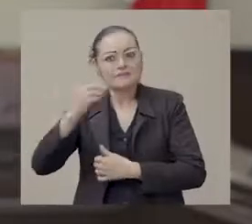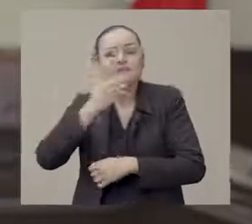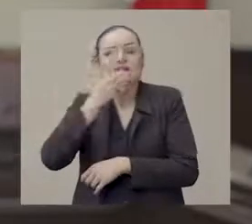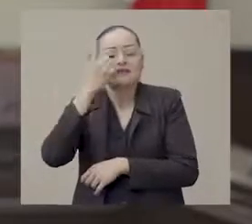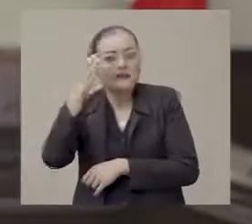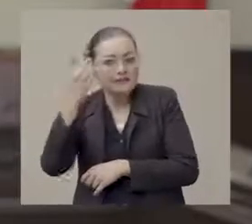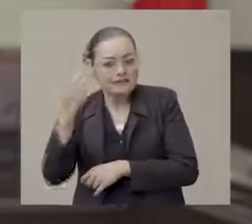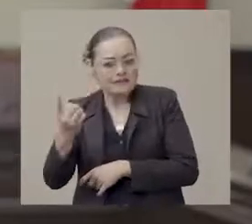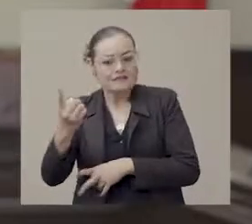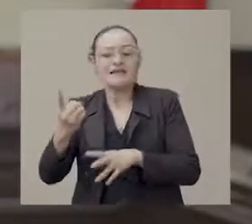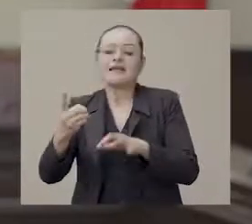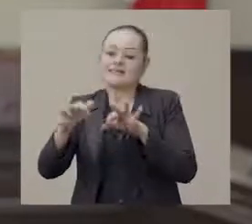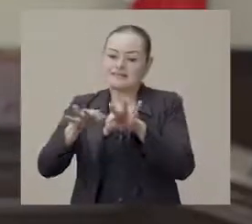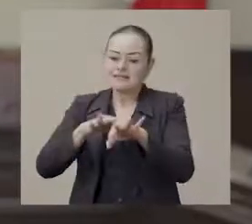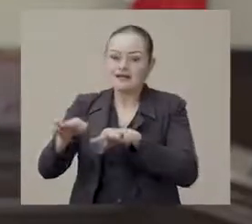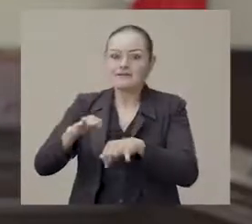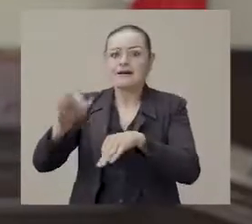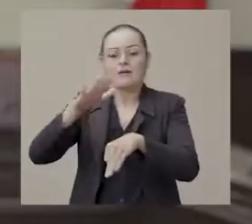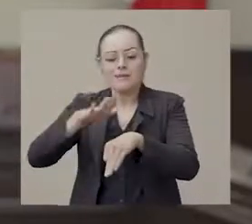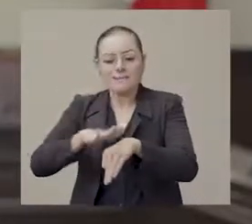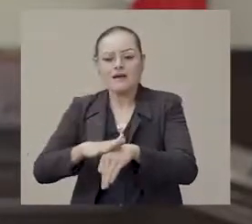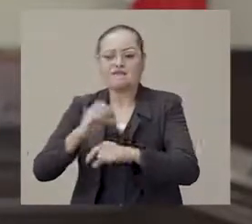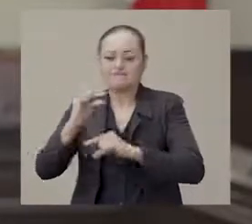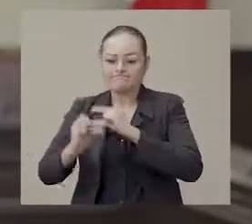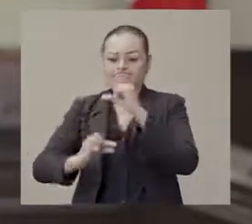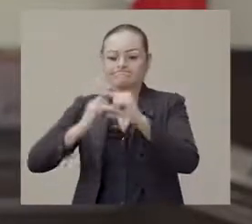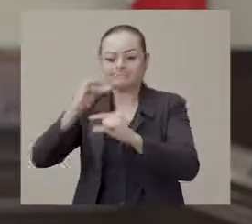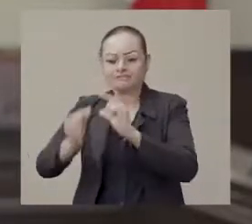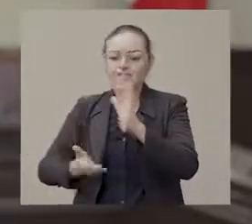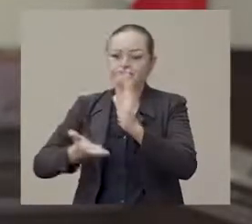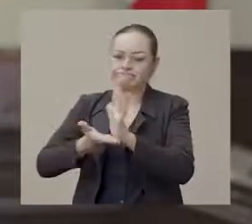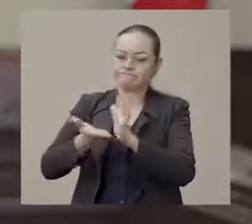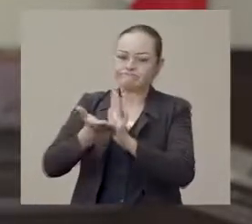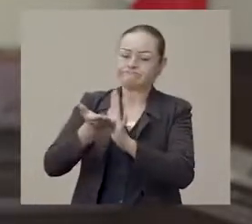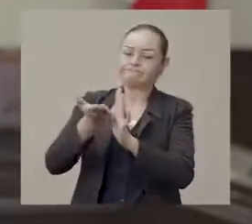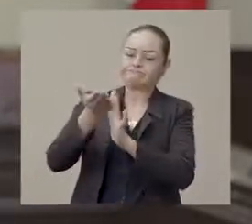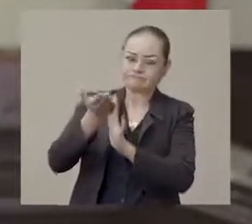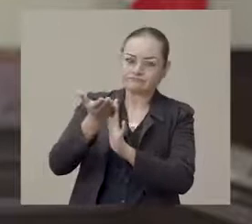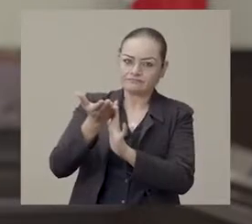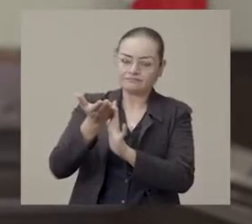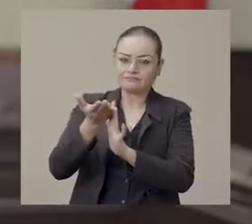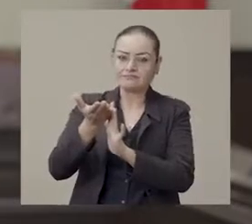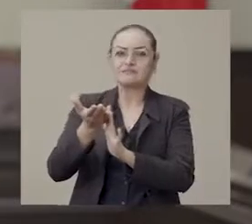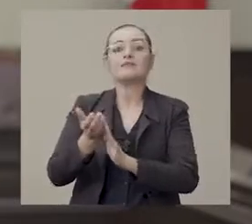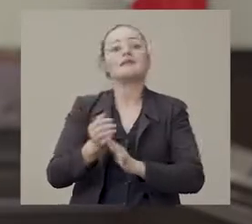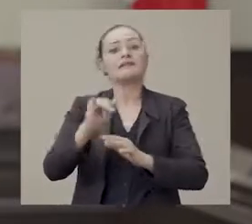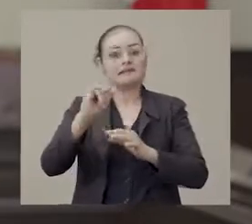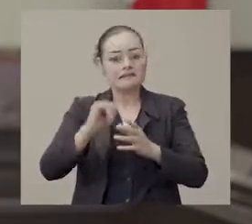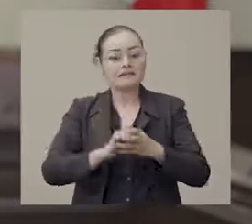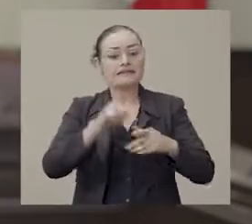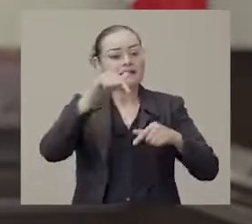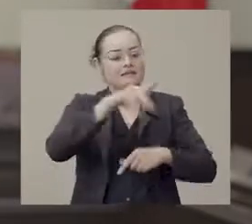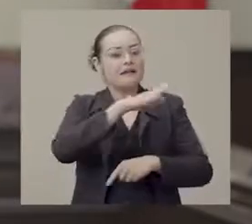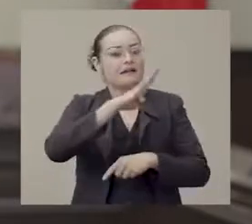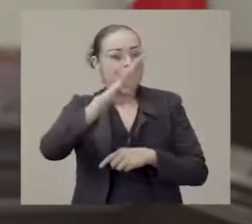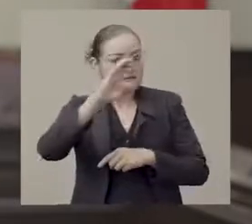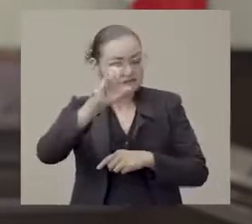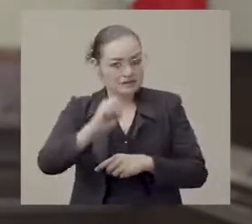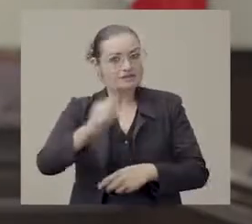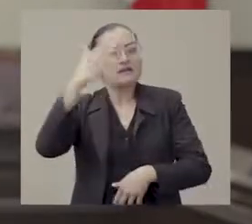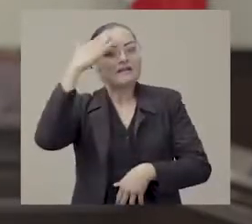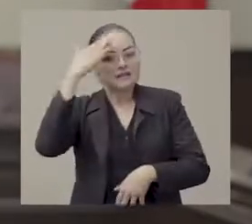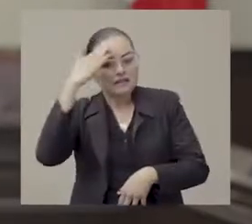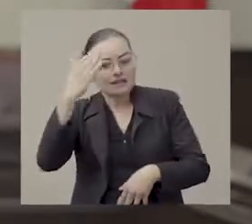hemos logrado recuperar 76 de cada 100 empleos que se perdieron durante el primer pico de la pandemia. Somos líderes